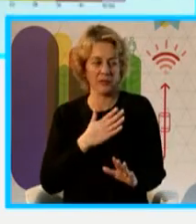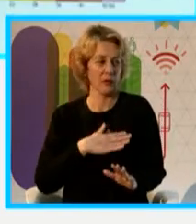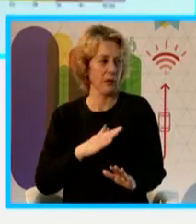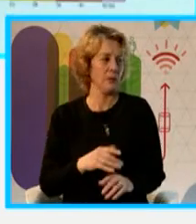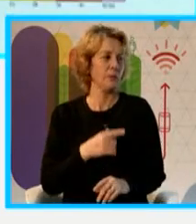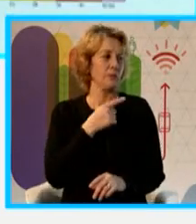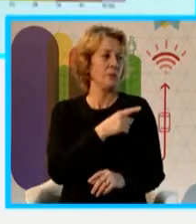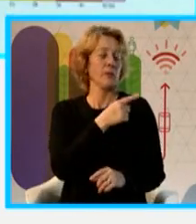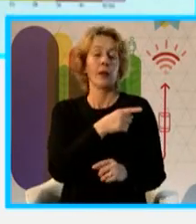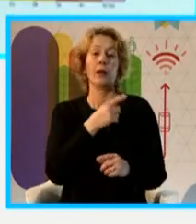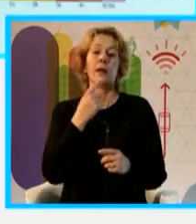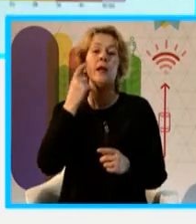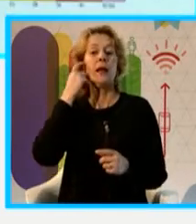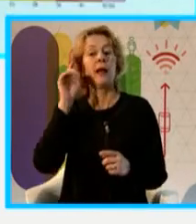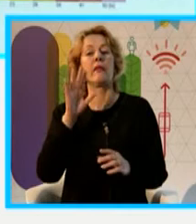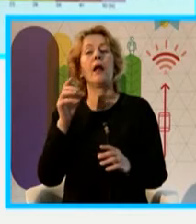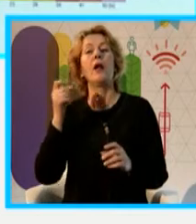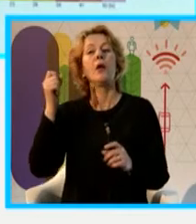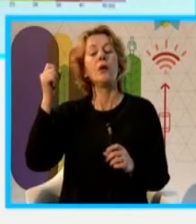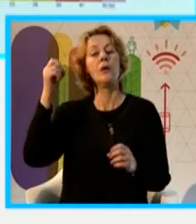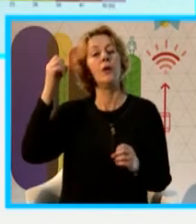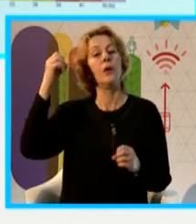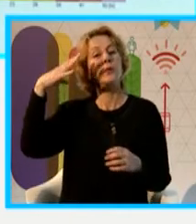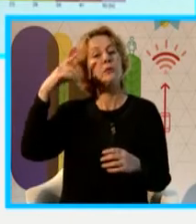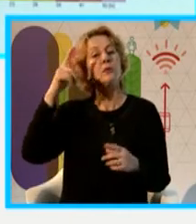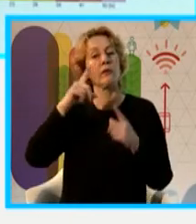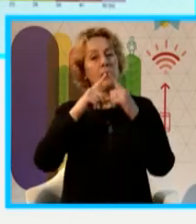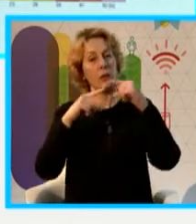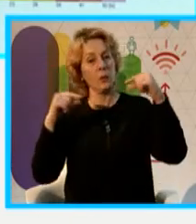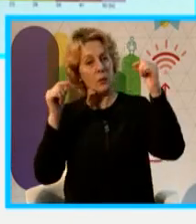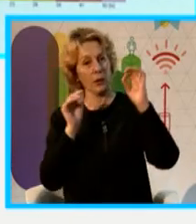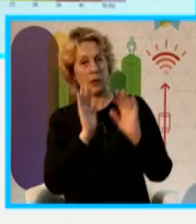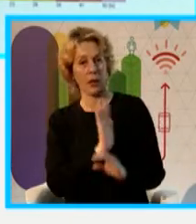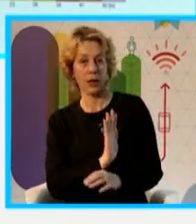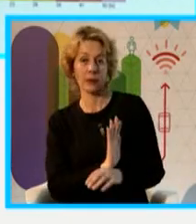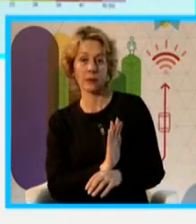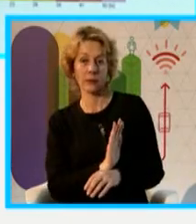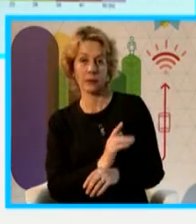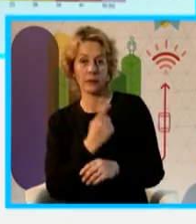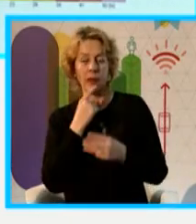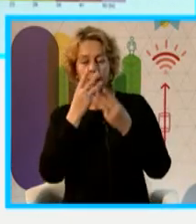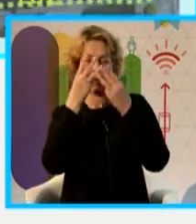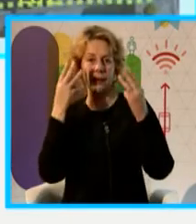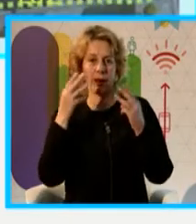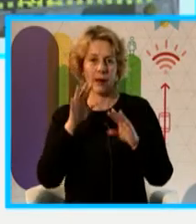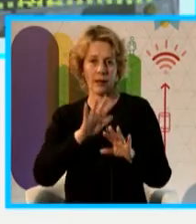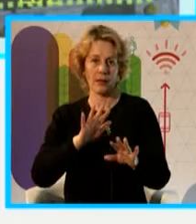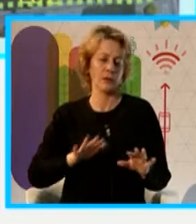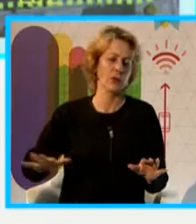el concepto de luz de luna, una iluminación general para el parque, y vamos a ver la próxima diapositiva donde